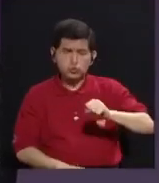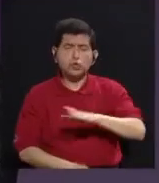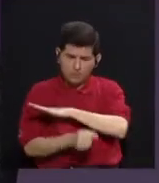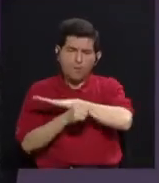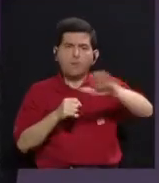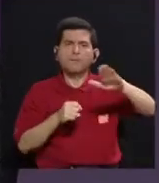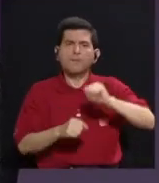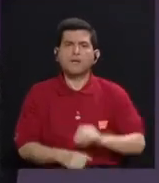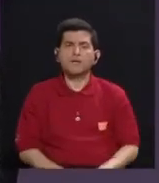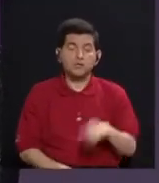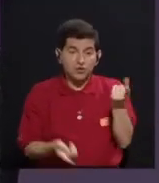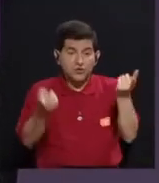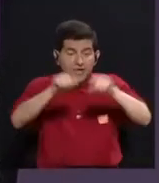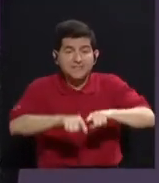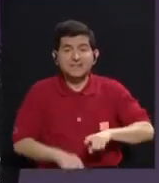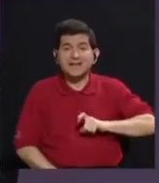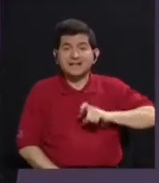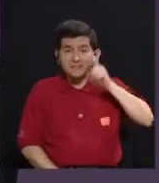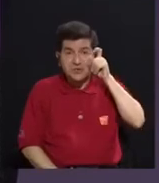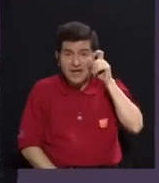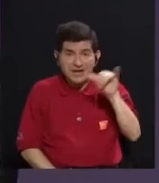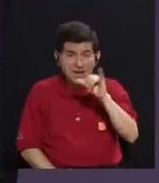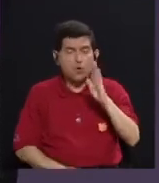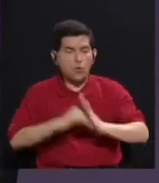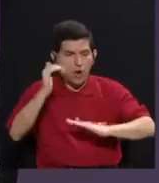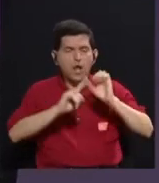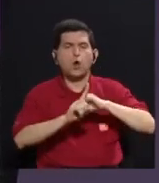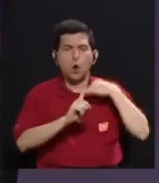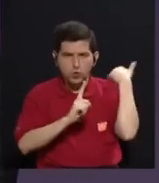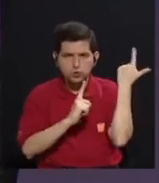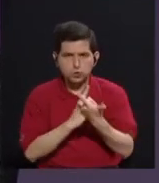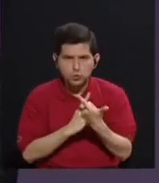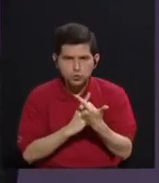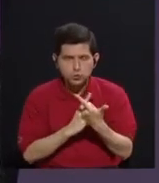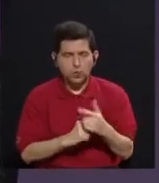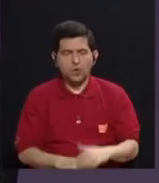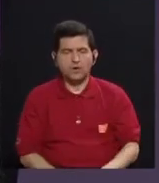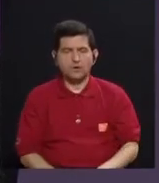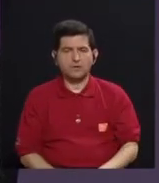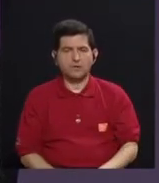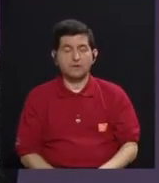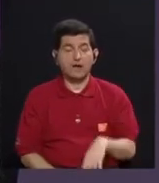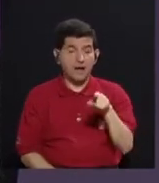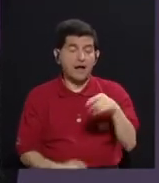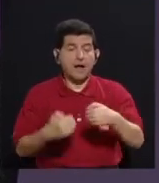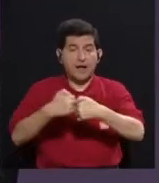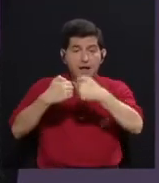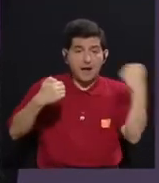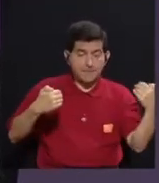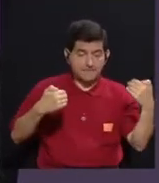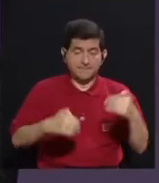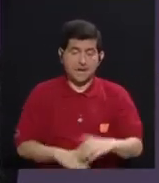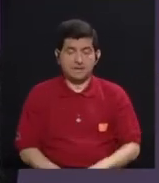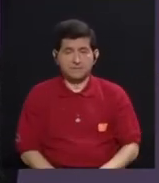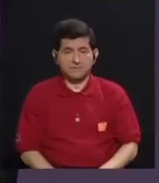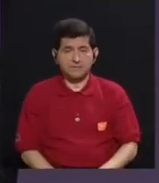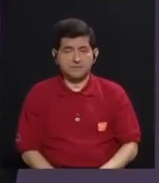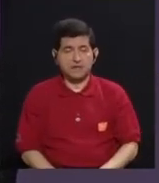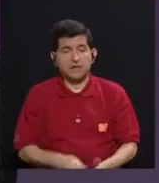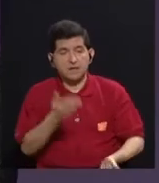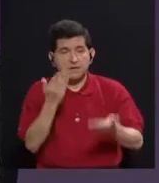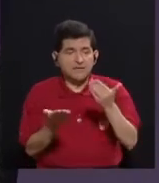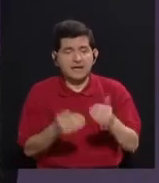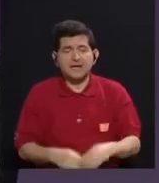completamente, y en este caso el género, al ser también una construcción social, una construcción social, aparte que es muy